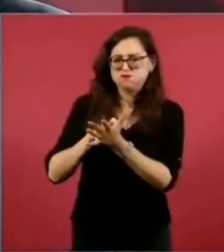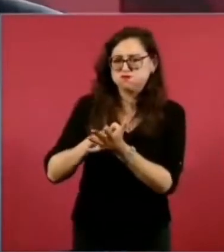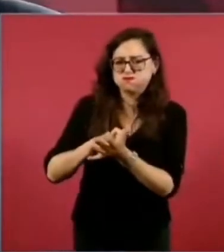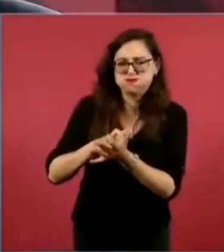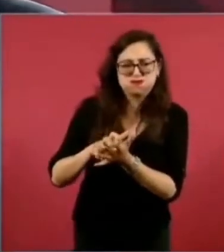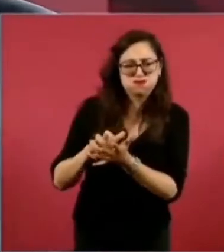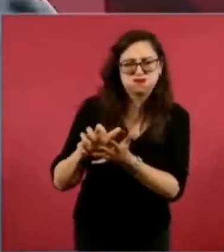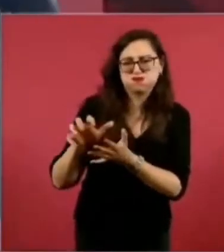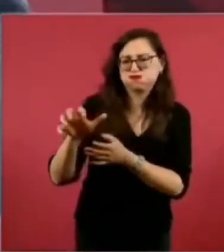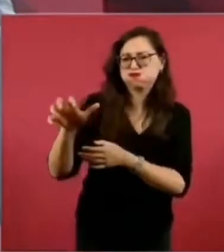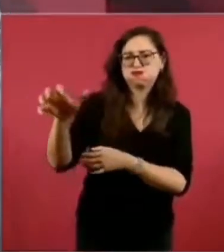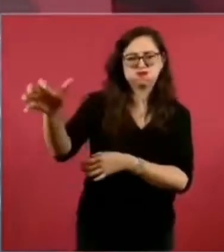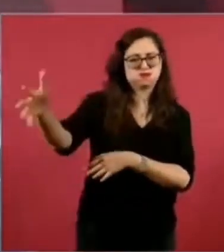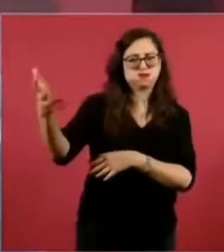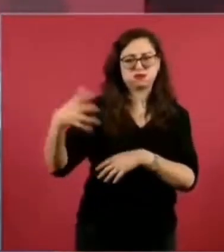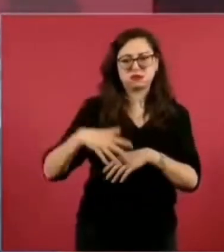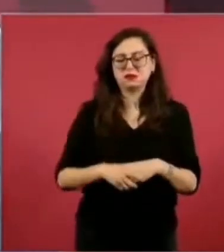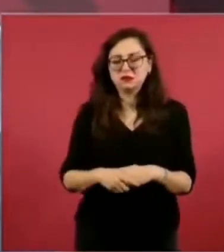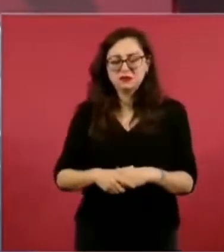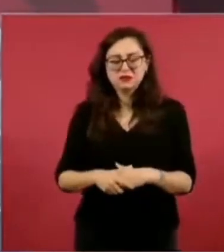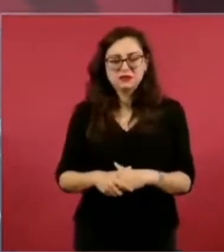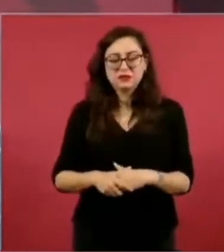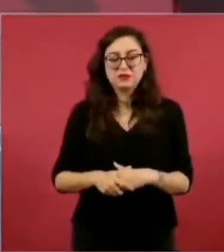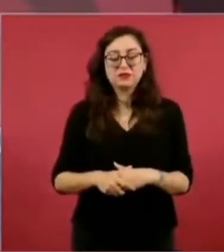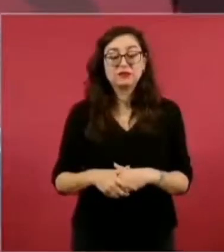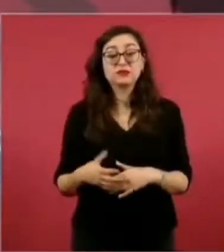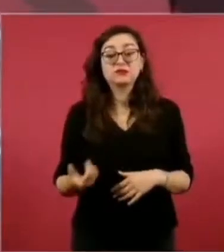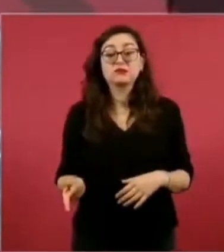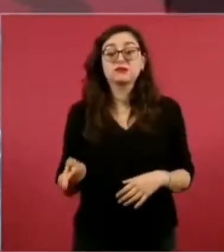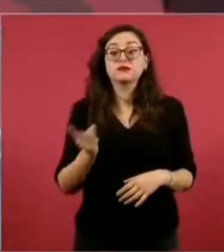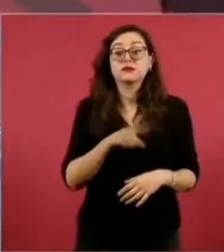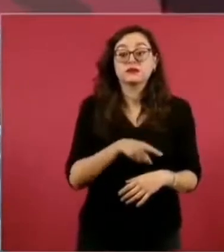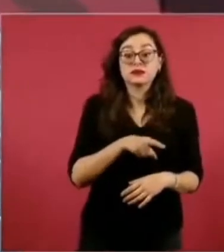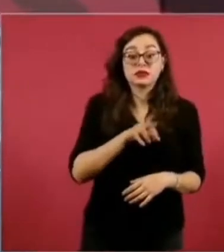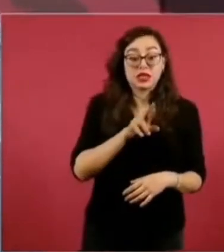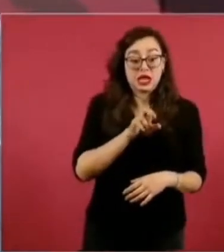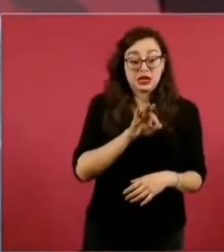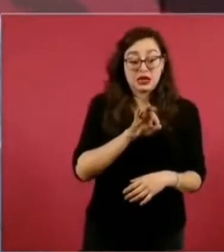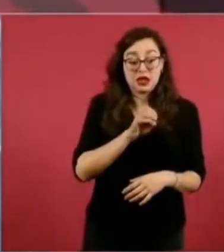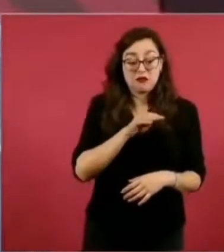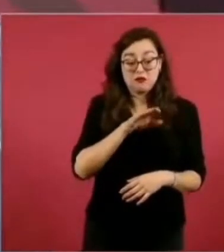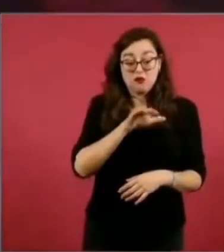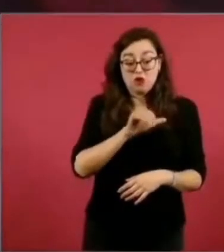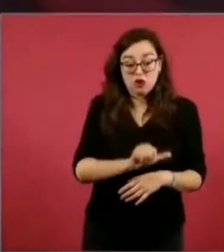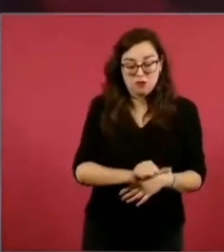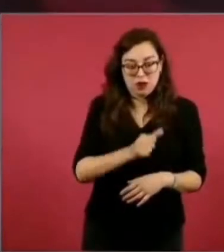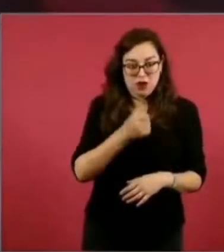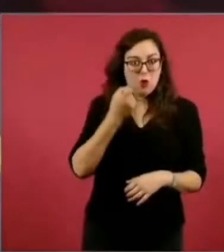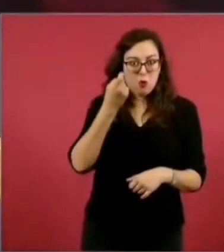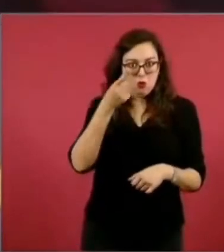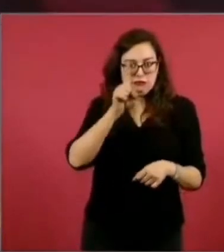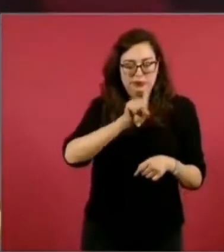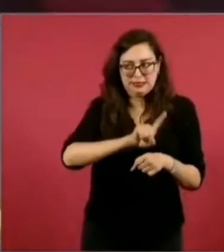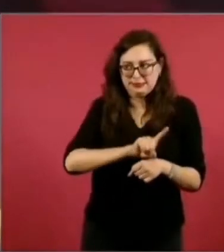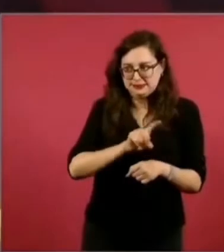el Reforma reunió creo que a 10, 20, 30